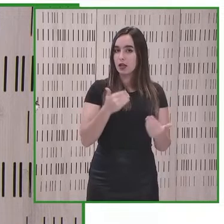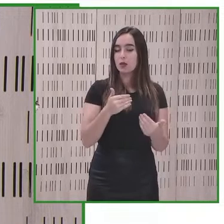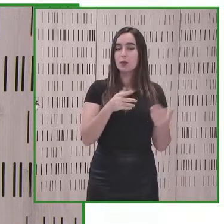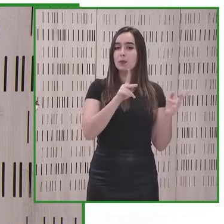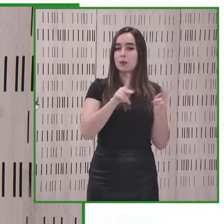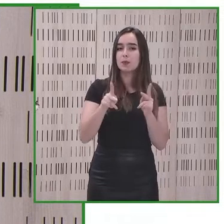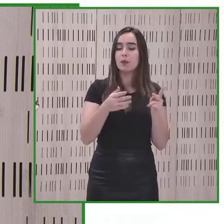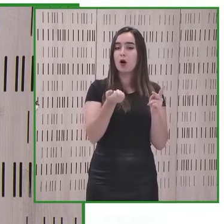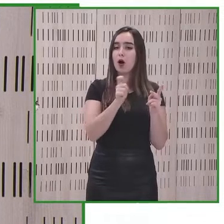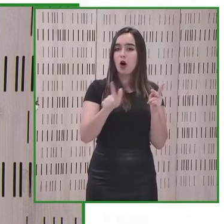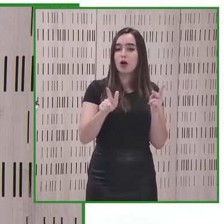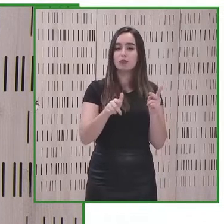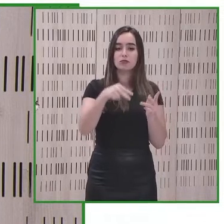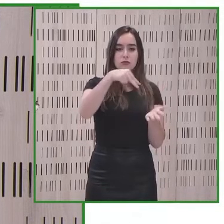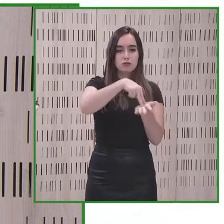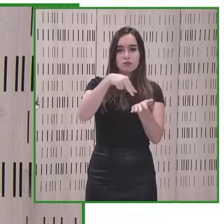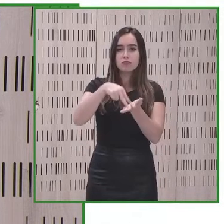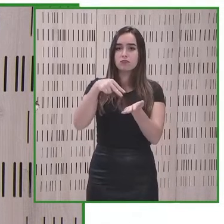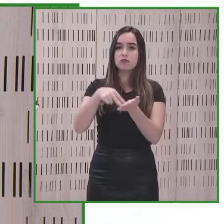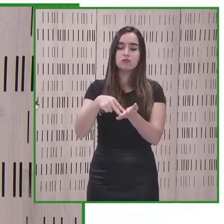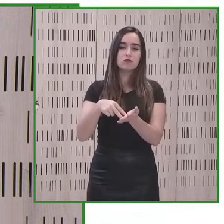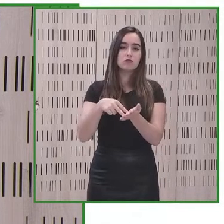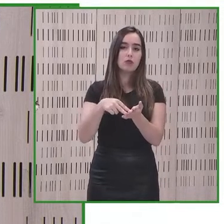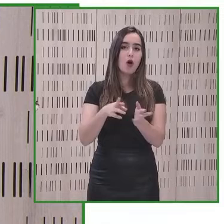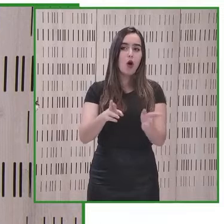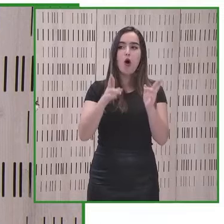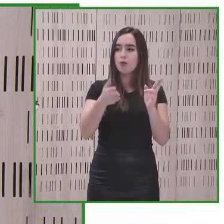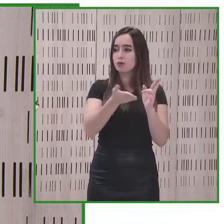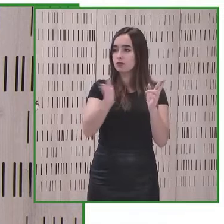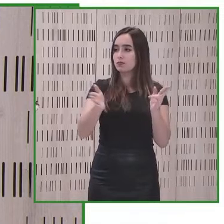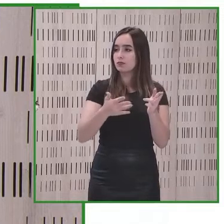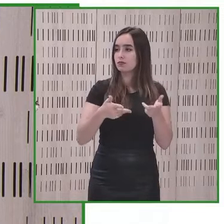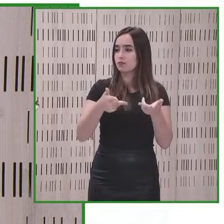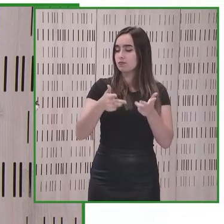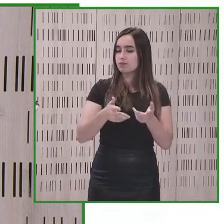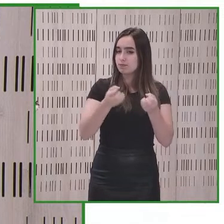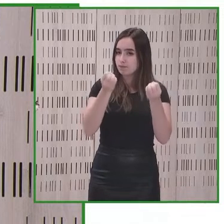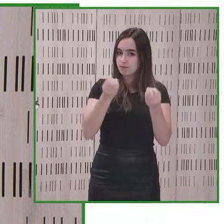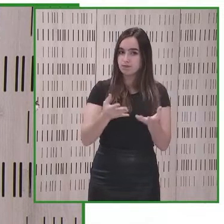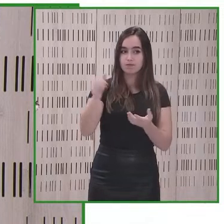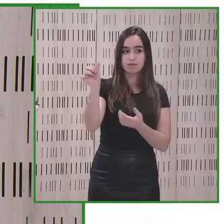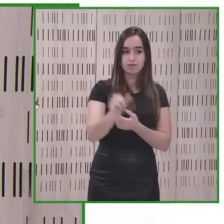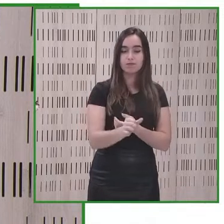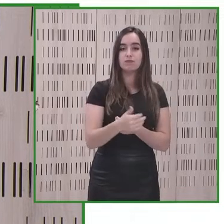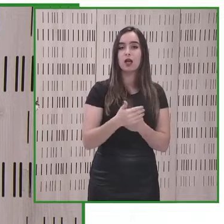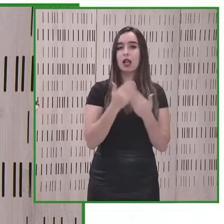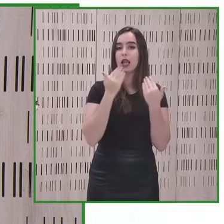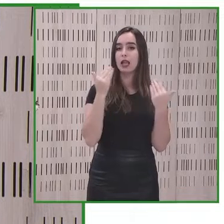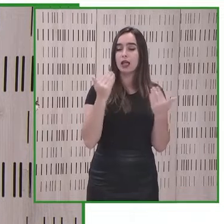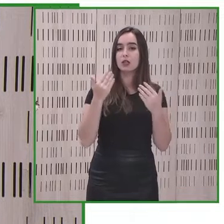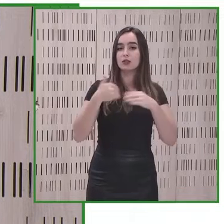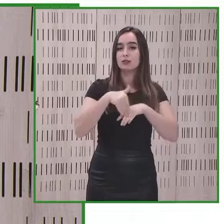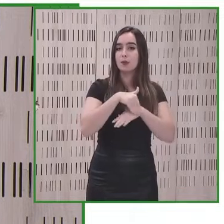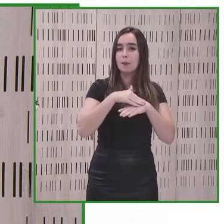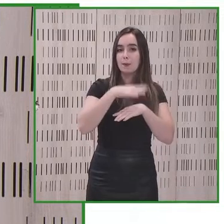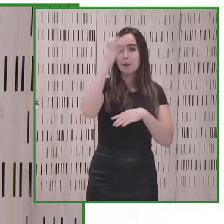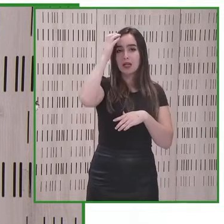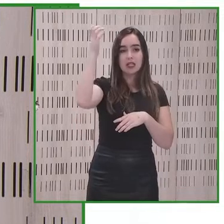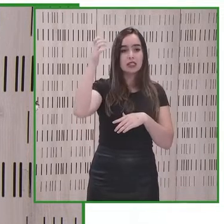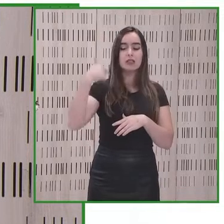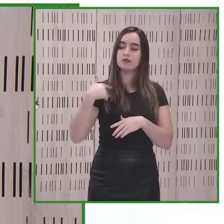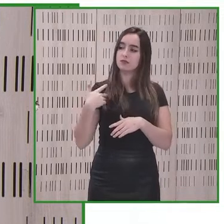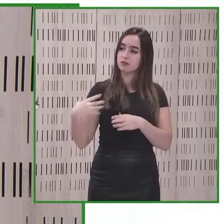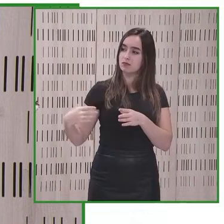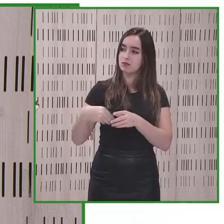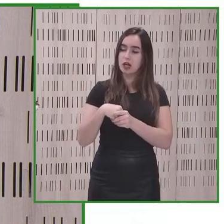aquí desearles una magnífica estancia en madrid agradecerle a la ministra que cuando que le ponga también el acento de